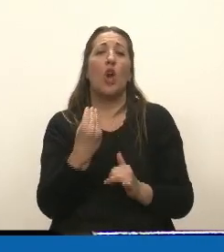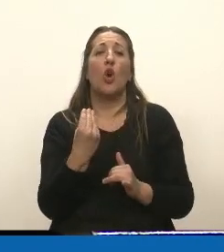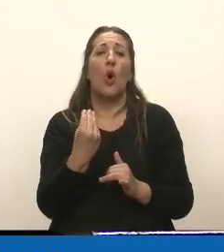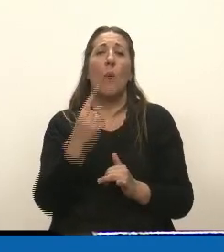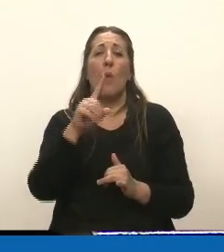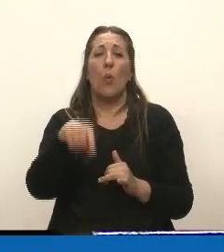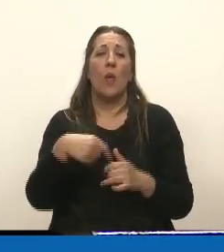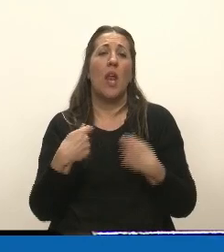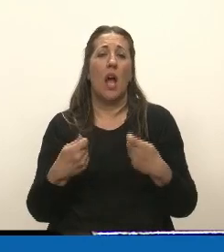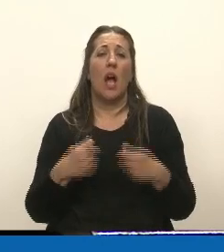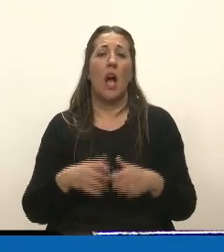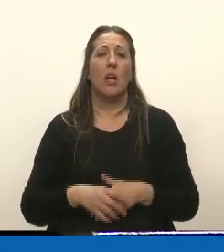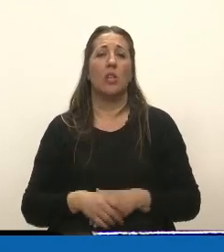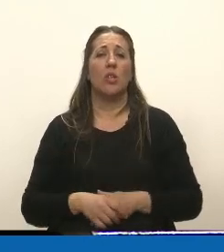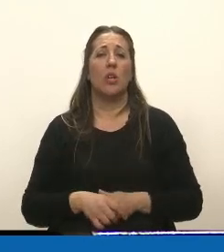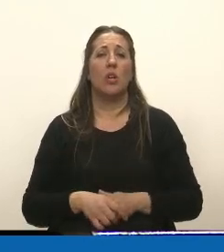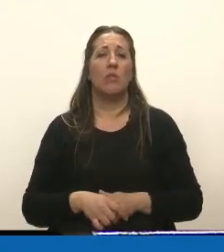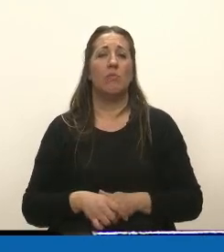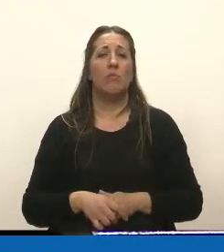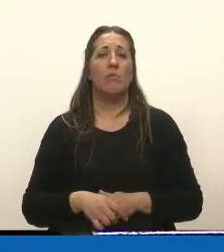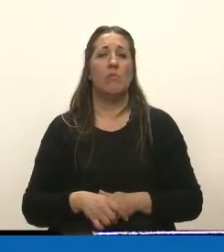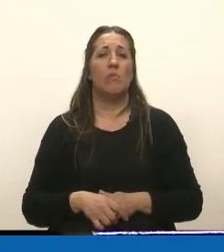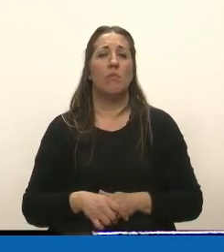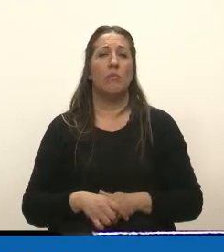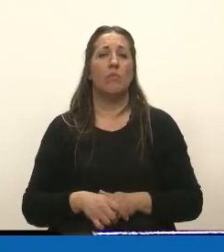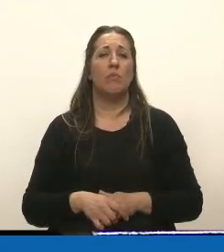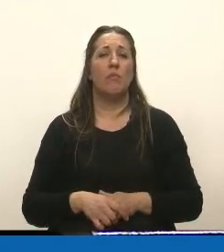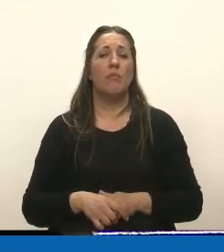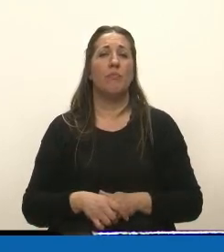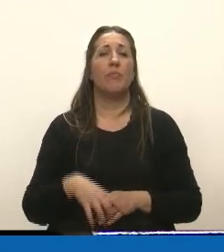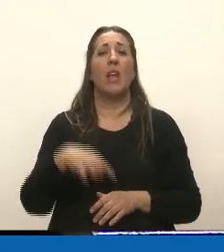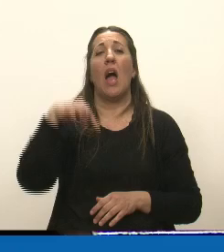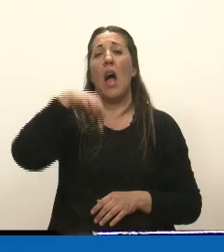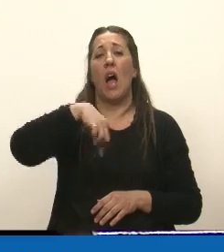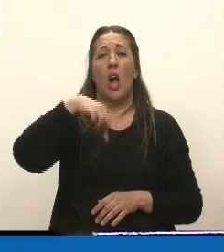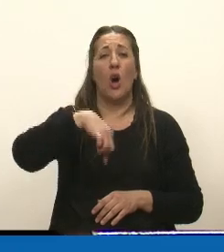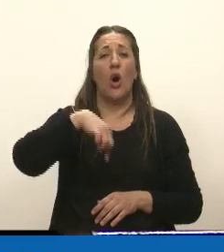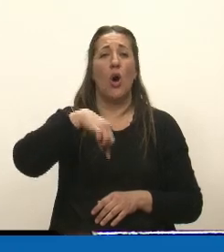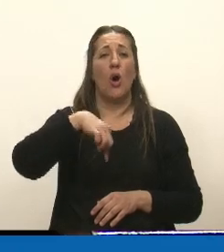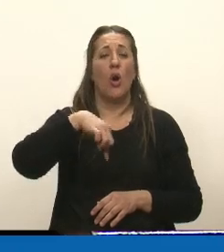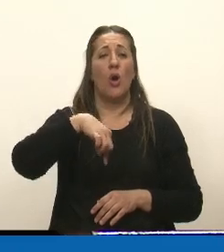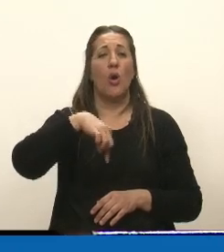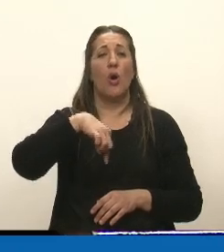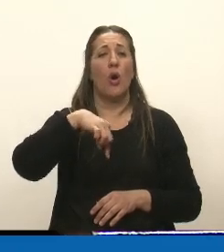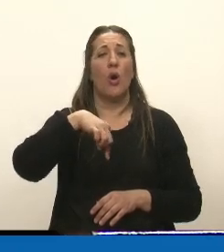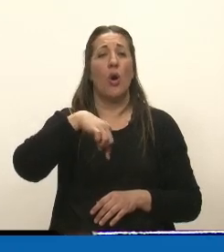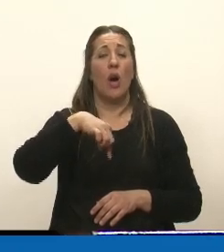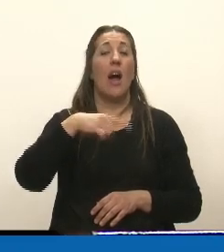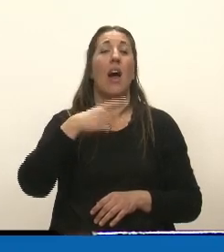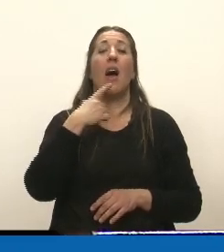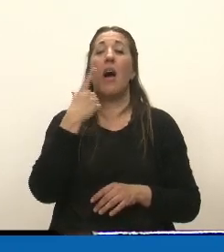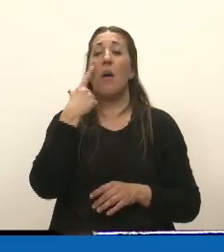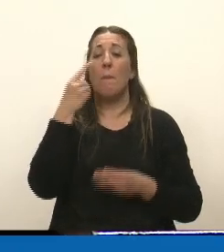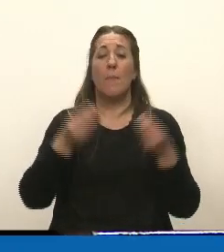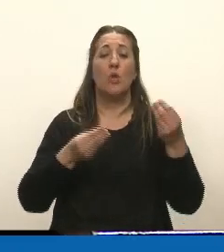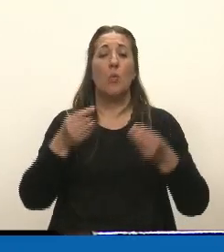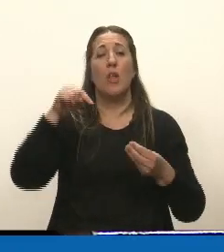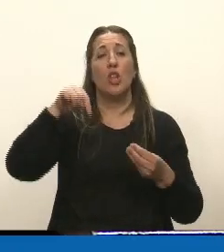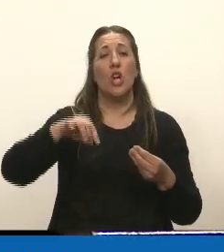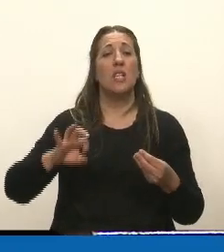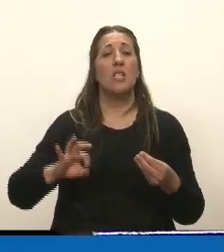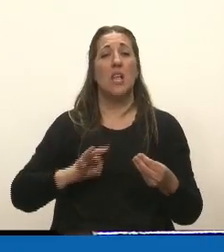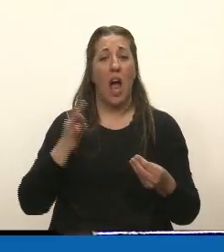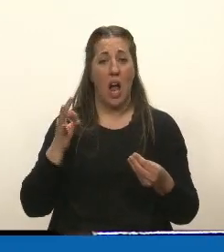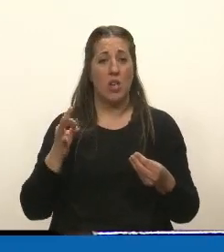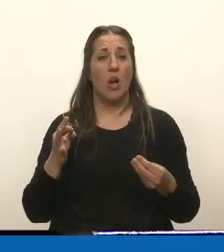faltado la verdad, no, no ha faltado la verdad. ahora que me traigan el presupuesto de este año y así